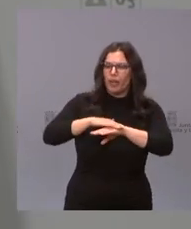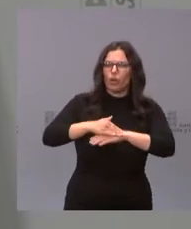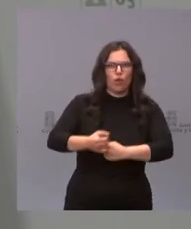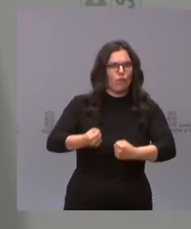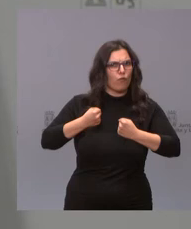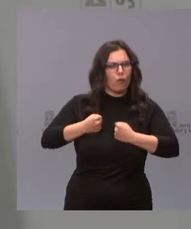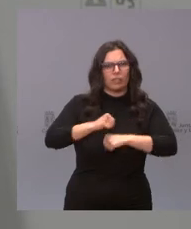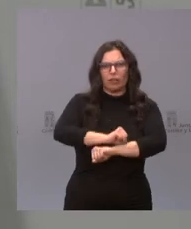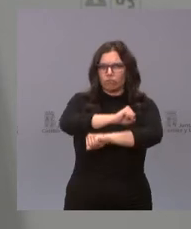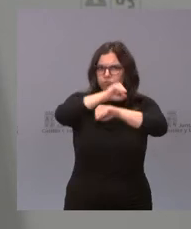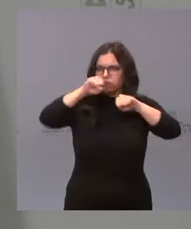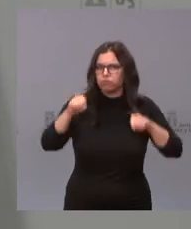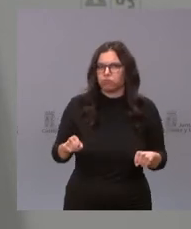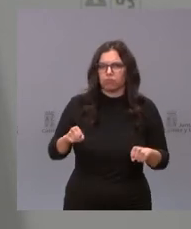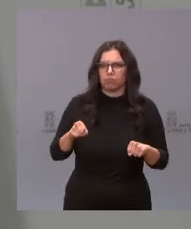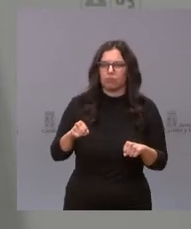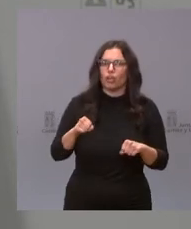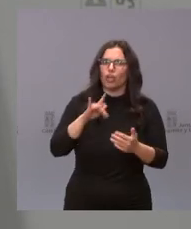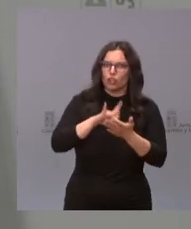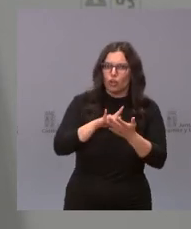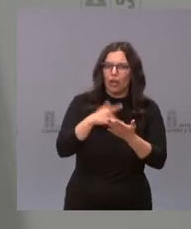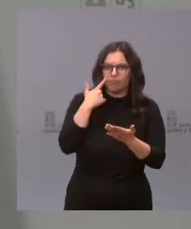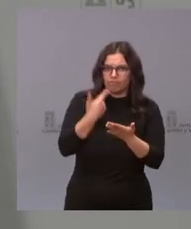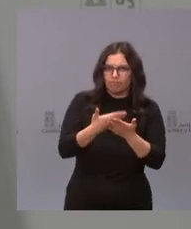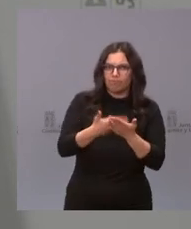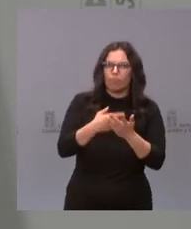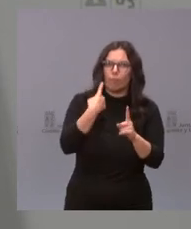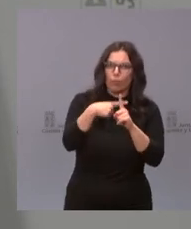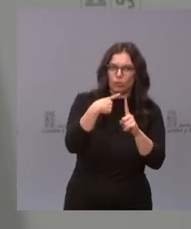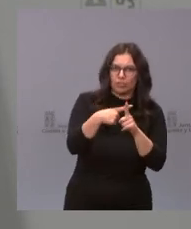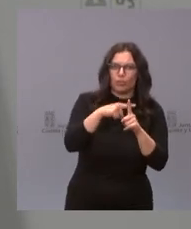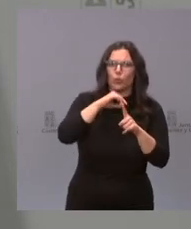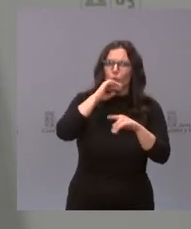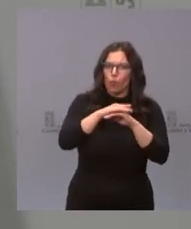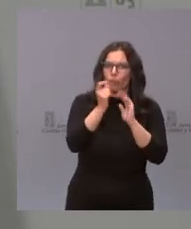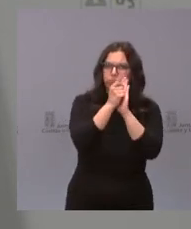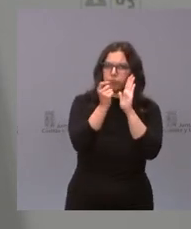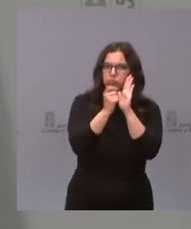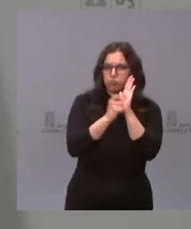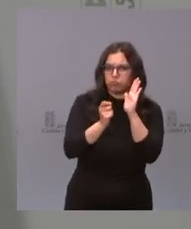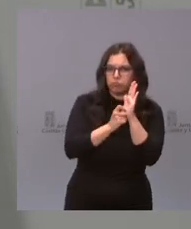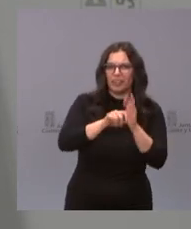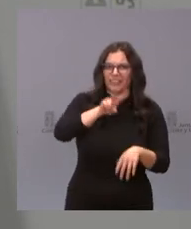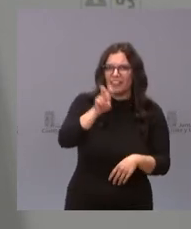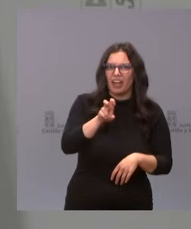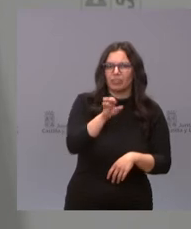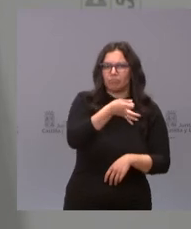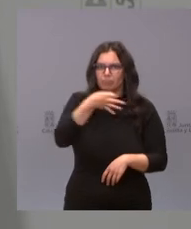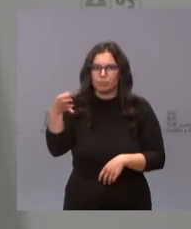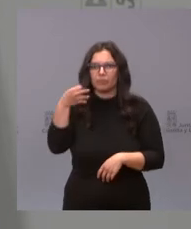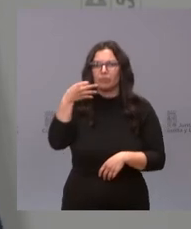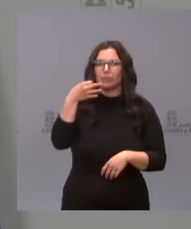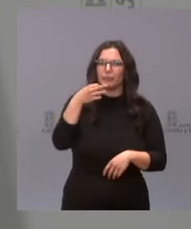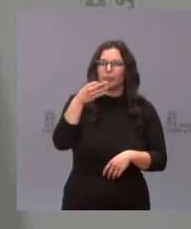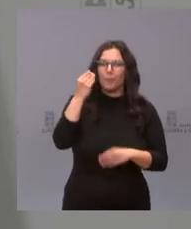acuerdo no sólo ha sido bueno se está cumpliendo es positivo es útil es eficaz piensan las personas